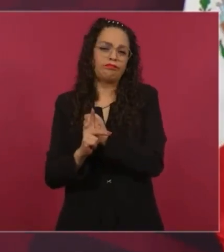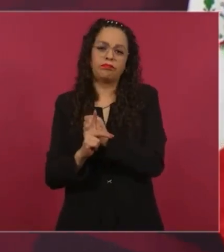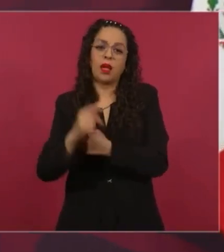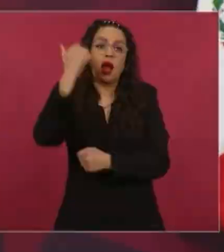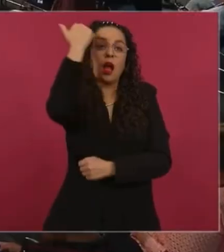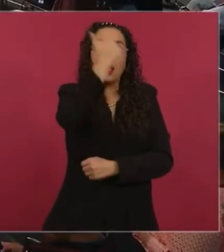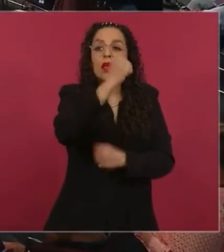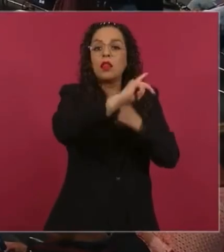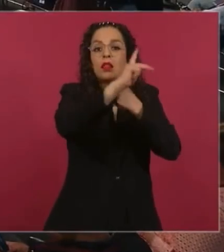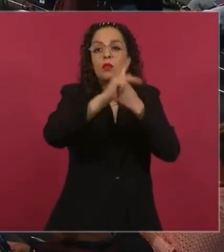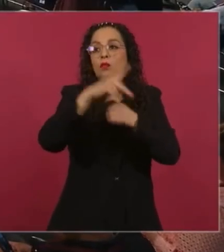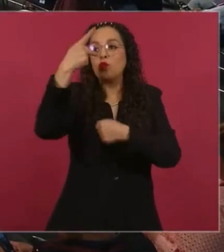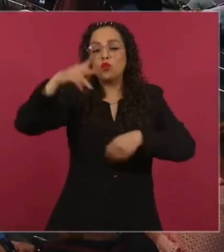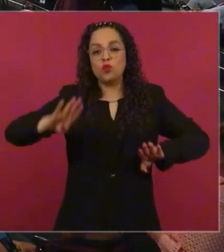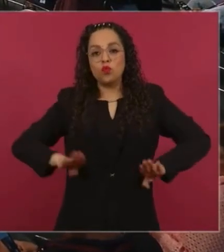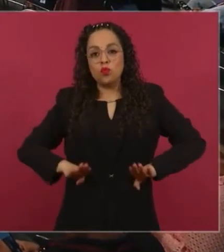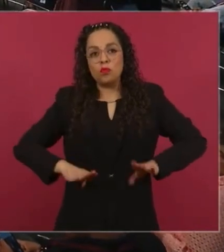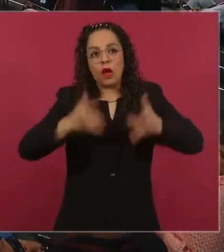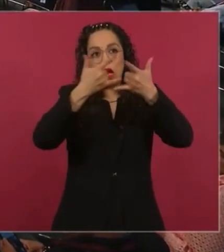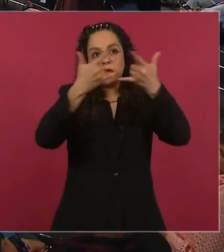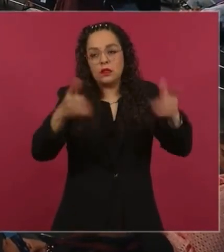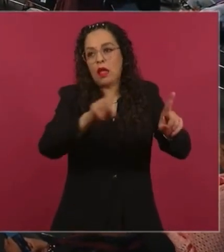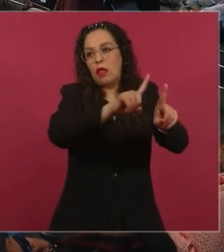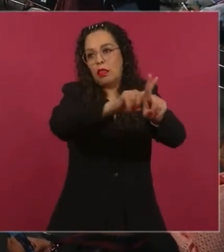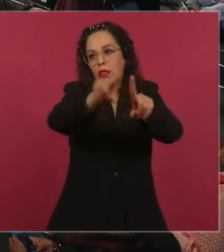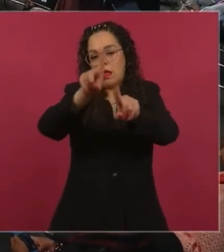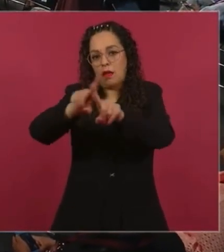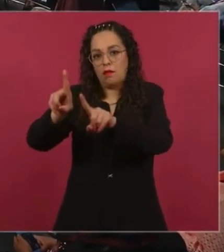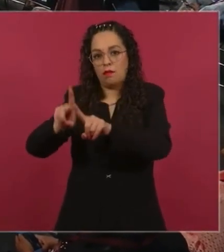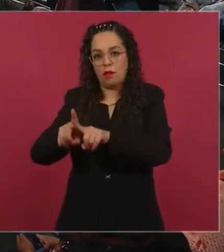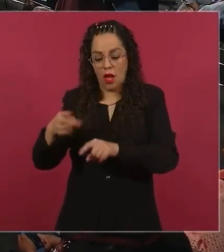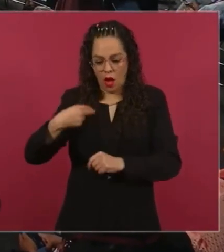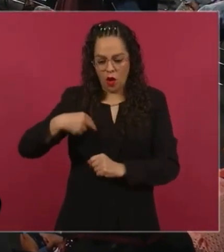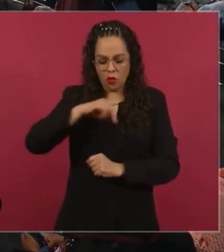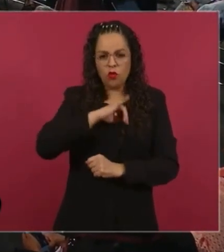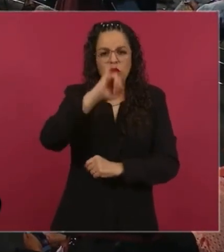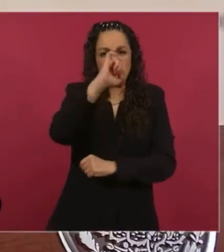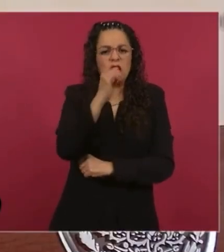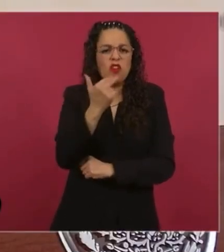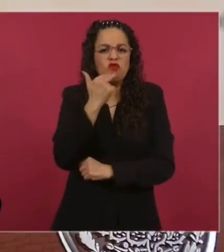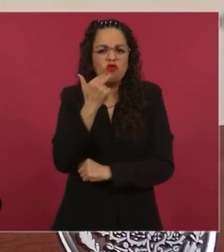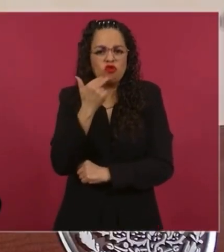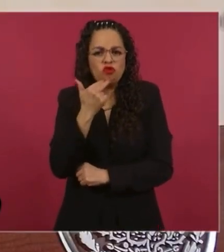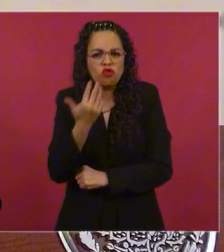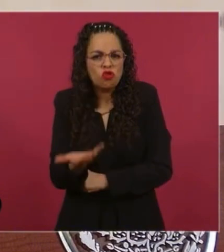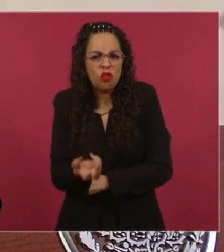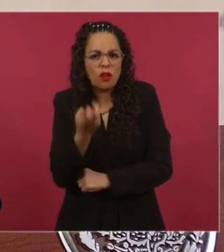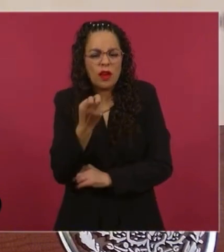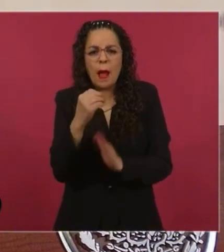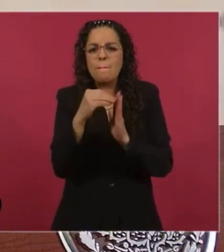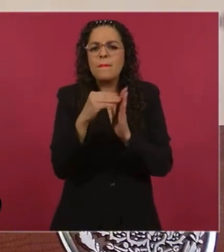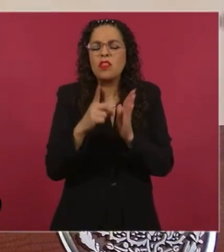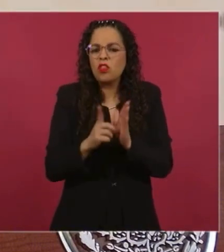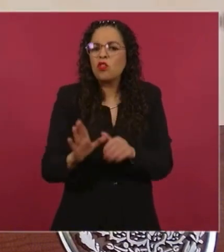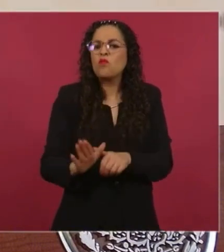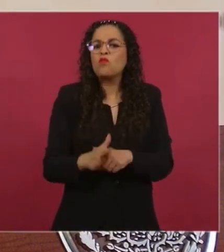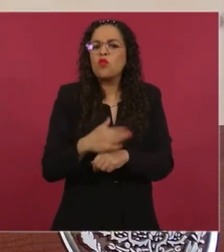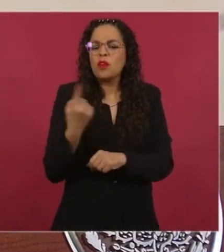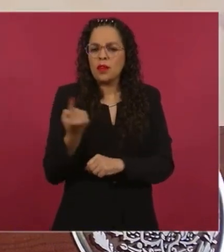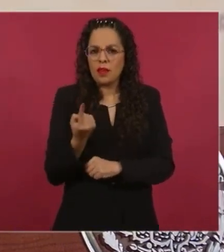funcionado este modelo de humanismo mexicano, porque